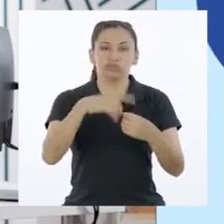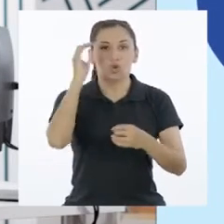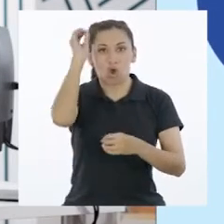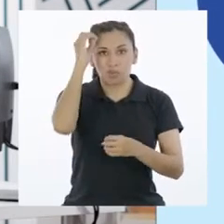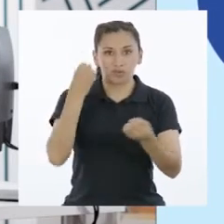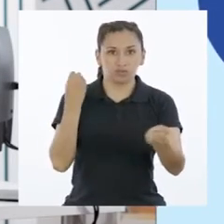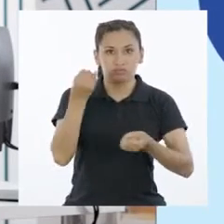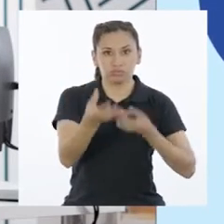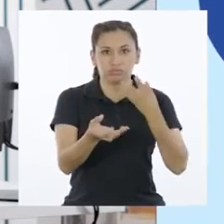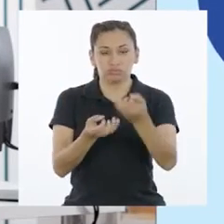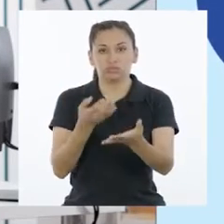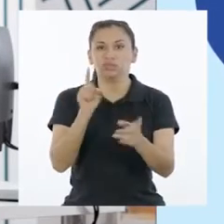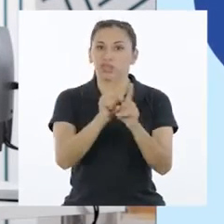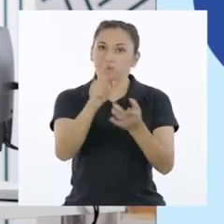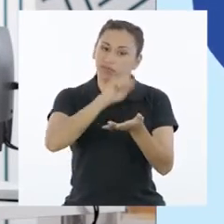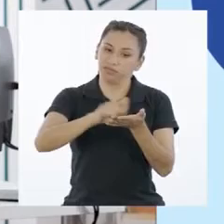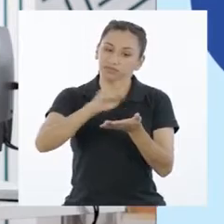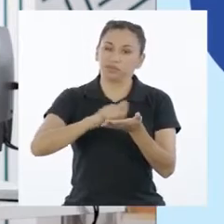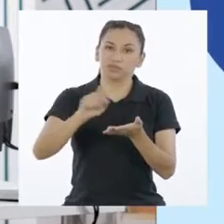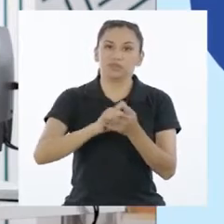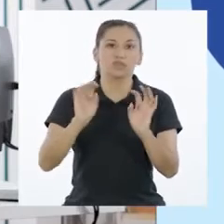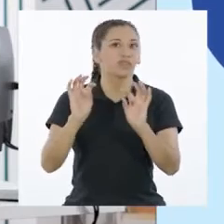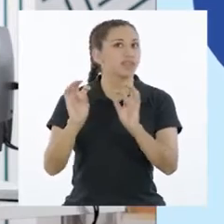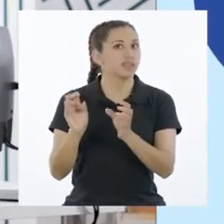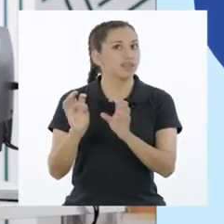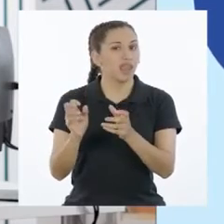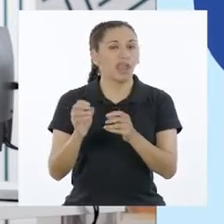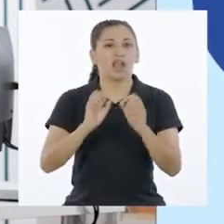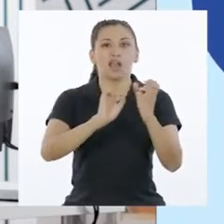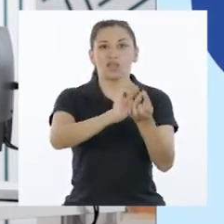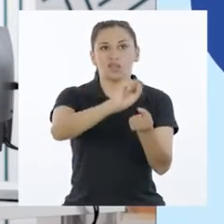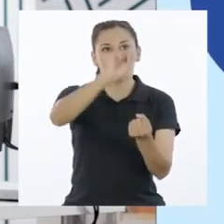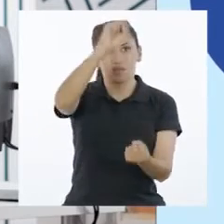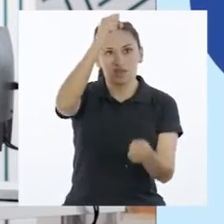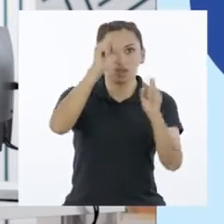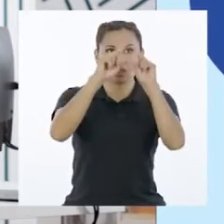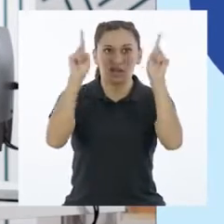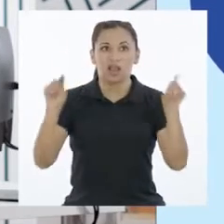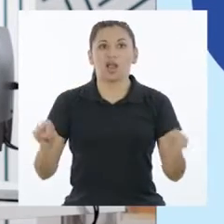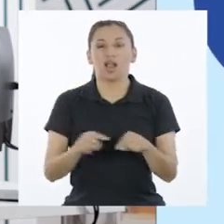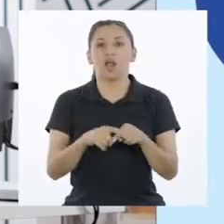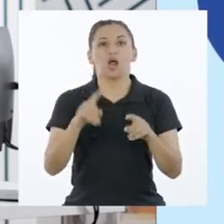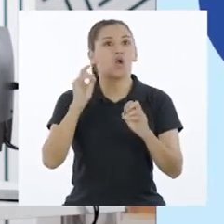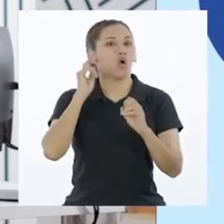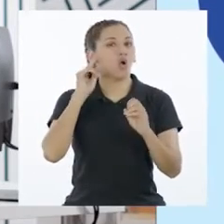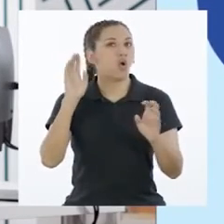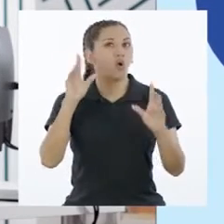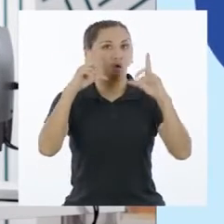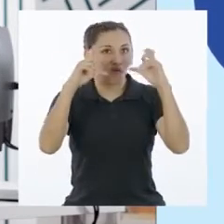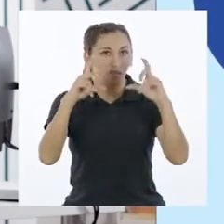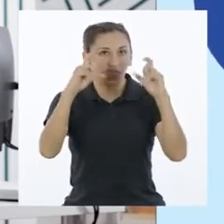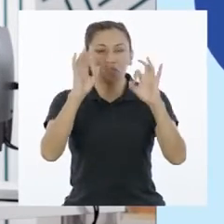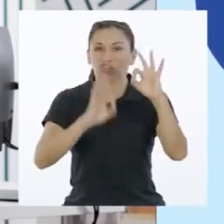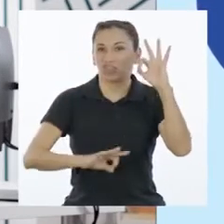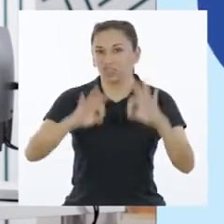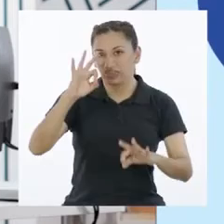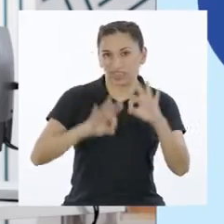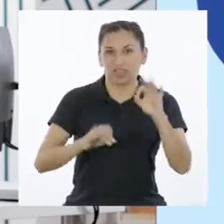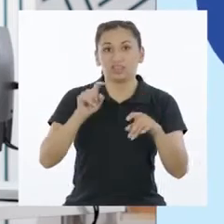promover espacios de participación y evidenciarlo a través de entrevistas de radio, de mural, de fotografía o de